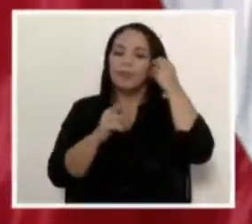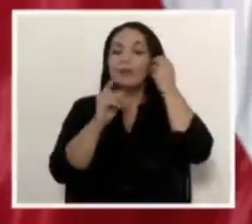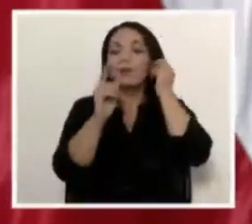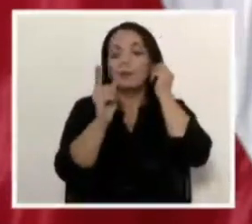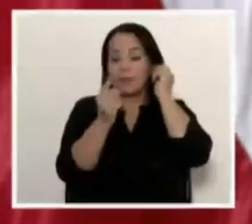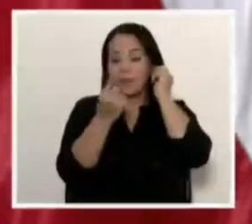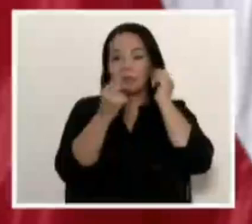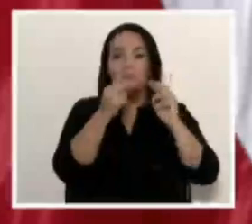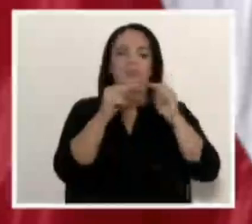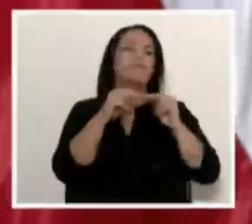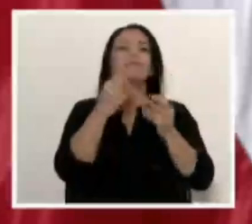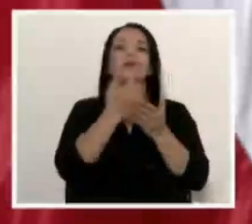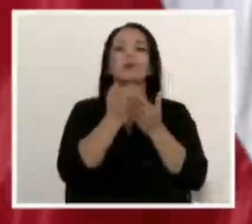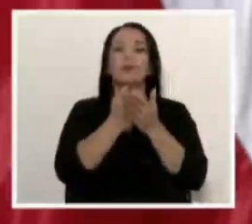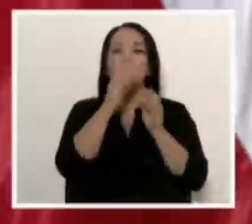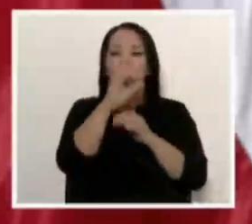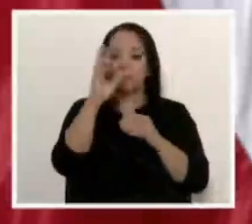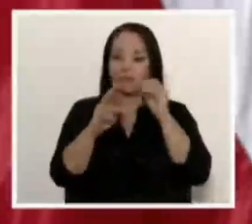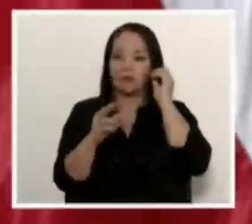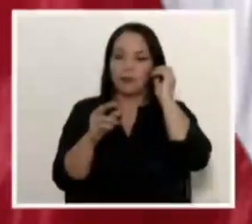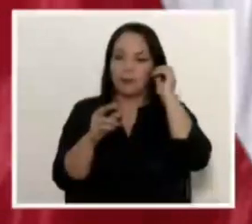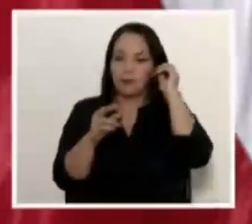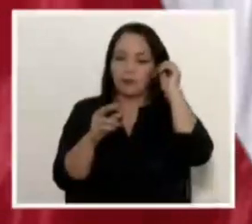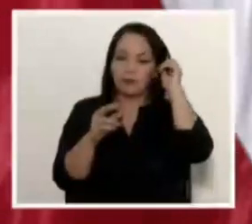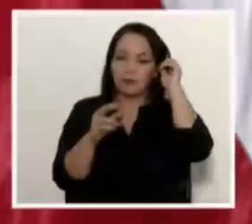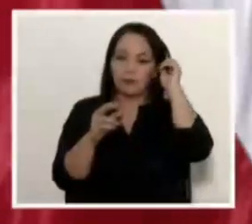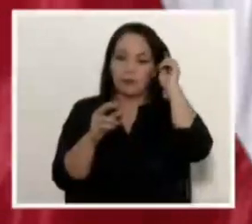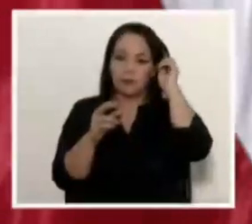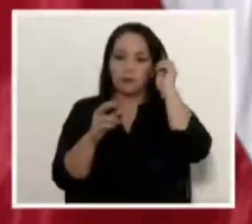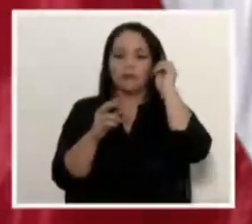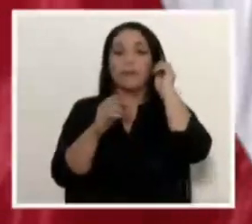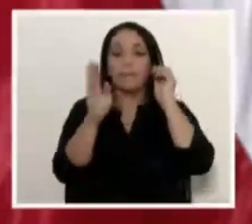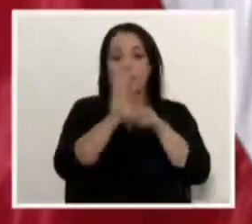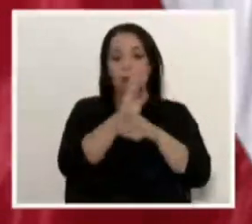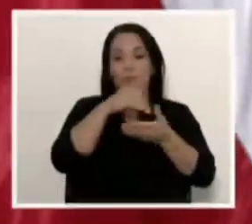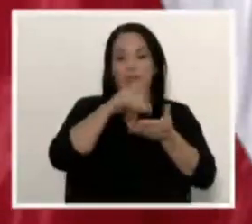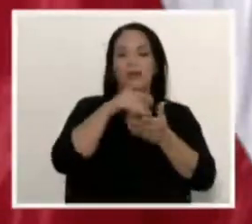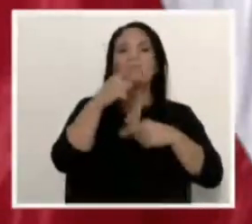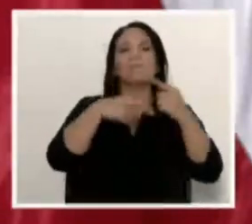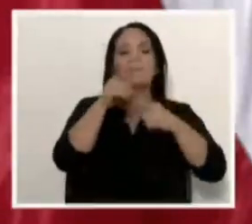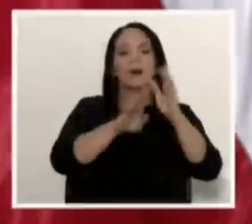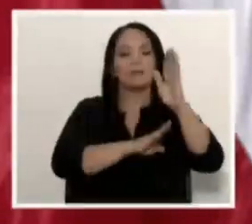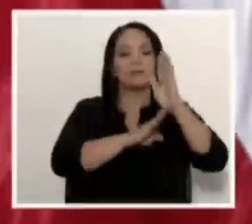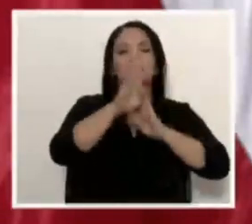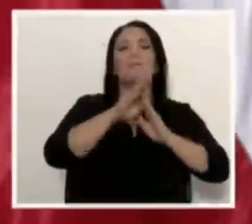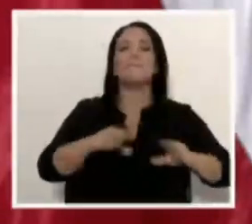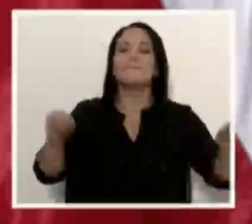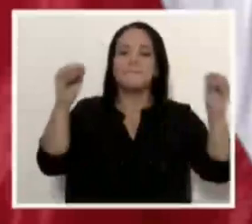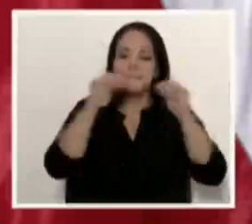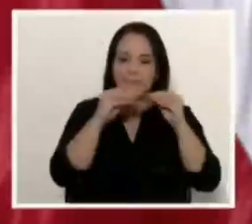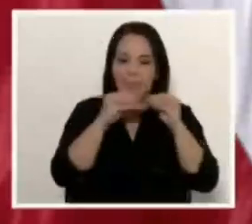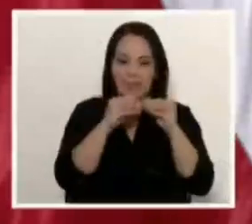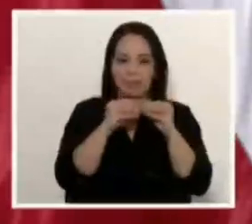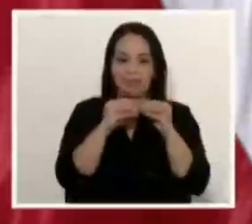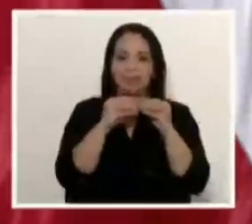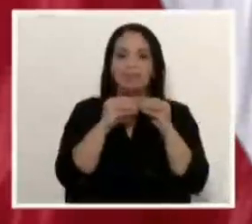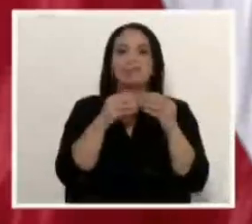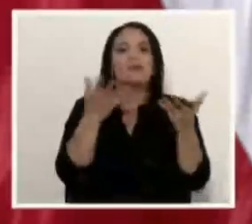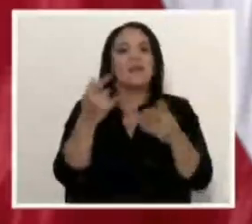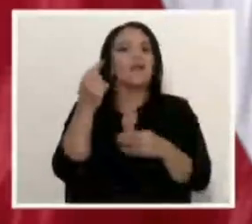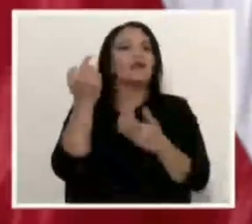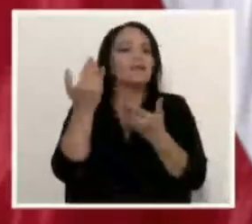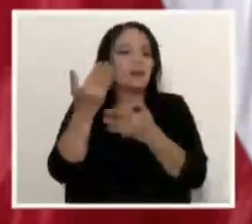La economía de Costa Rica, de acuerdo al Banco Central de Costa Rica, va a crecer mucho más de lo que se había